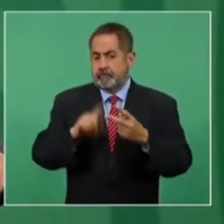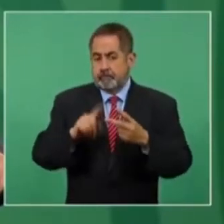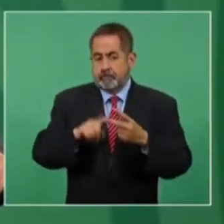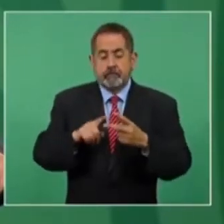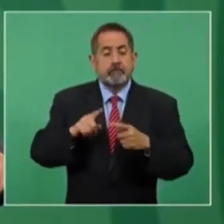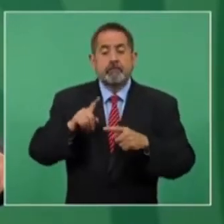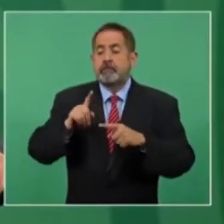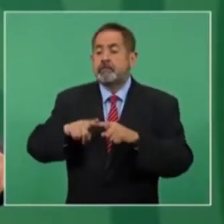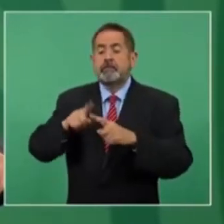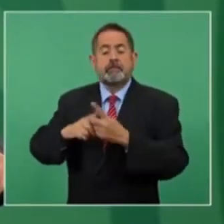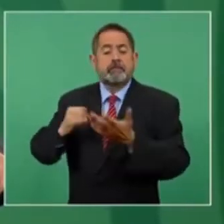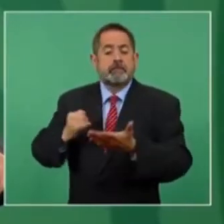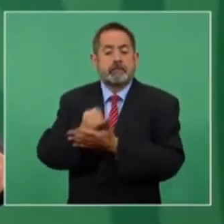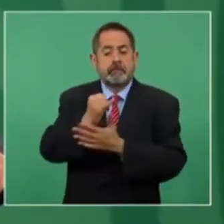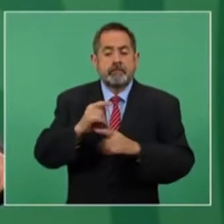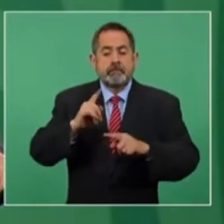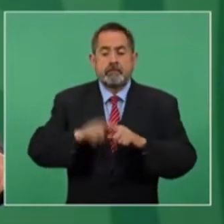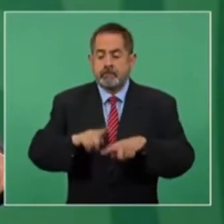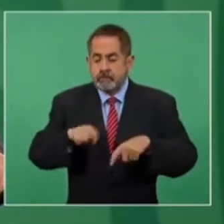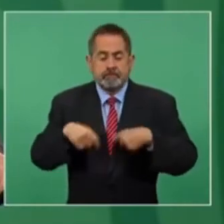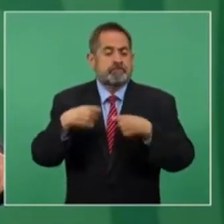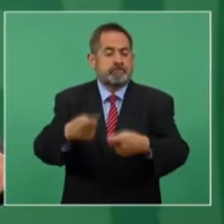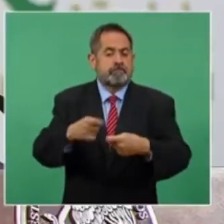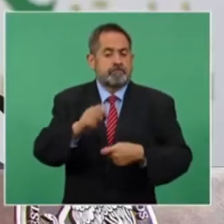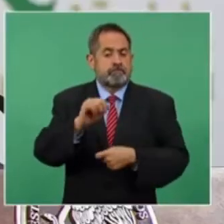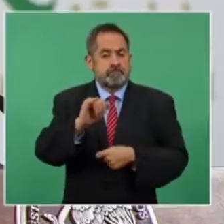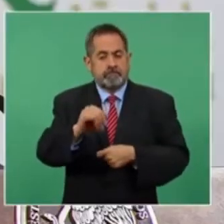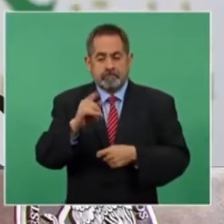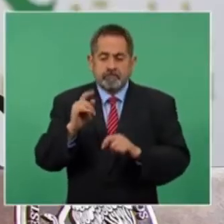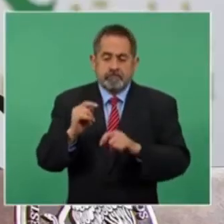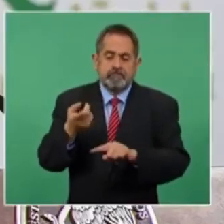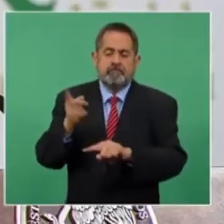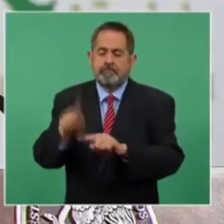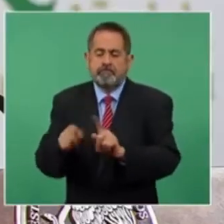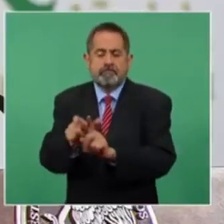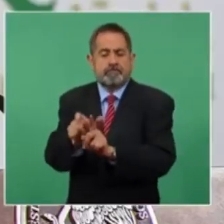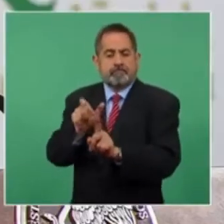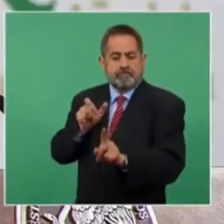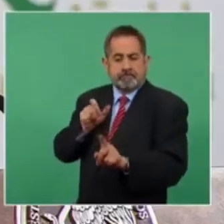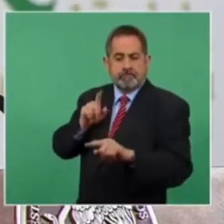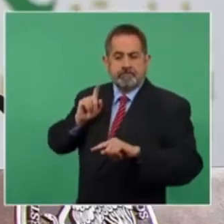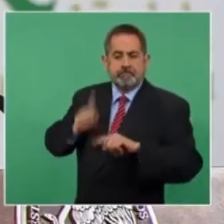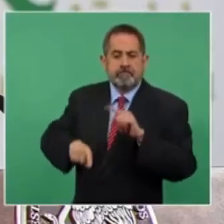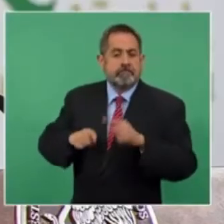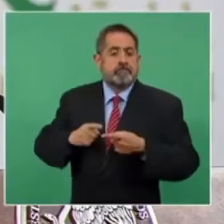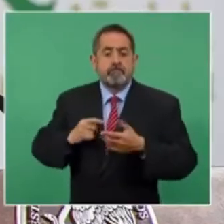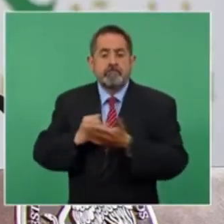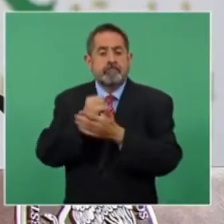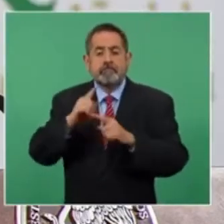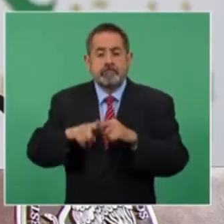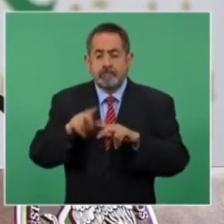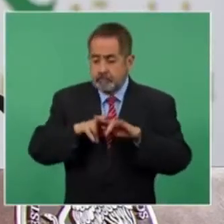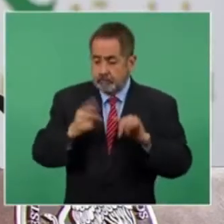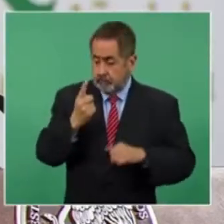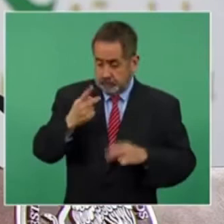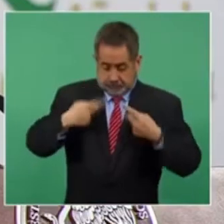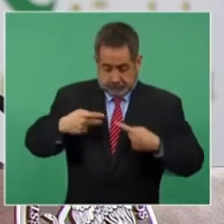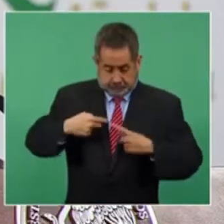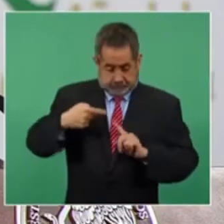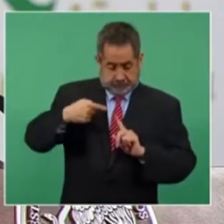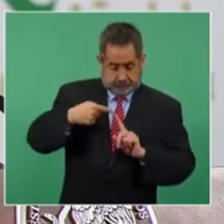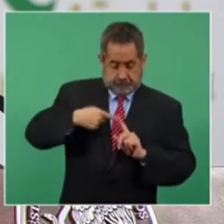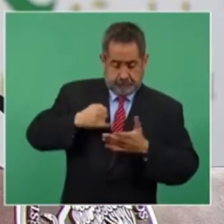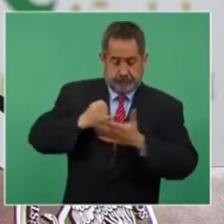decisiones sobre la adjudicación o el retiro de las medidas de protección no las define ninguna persona en particular,